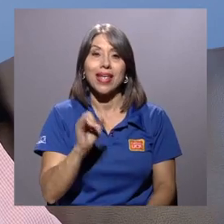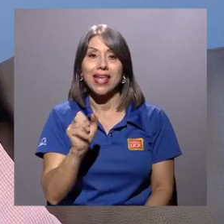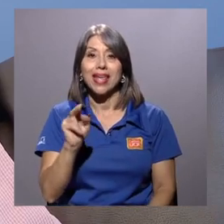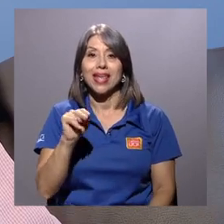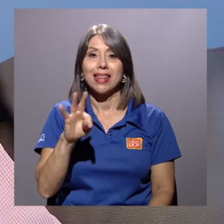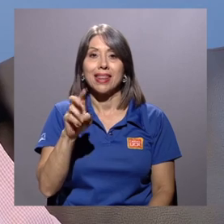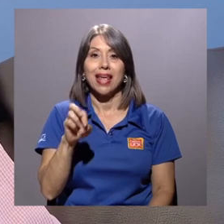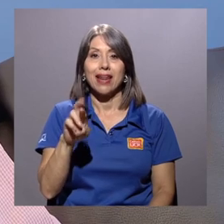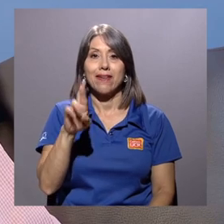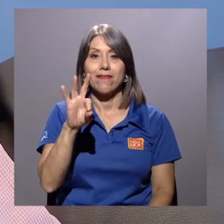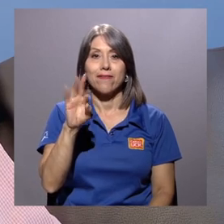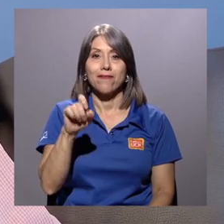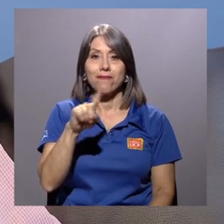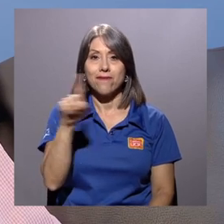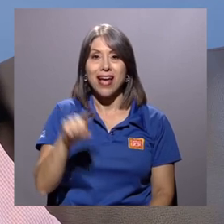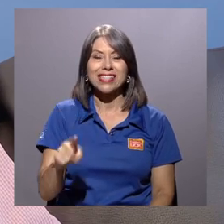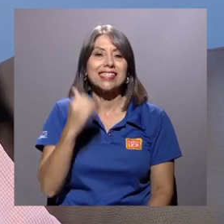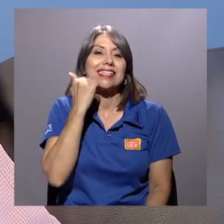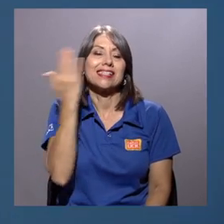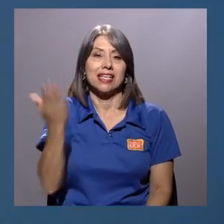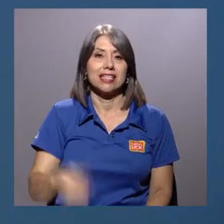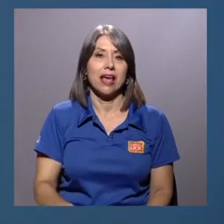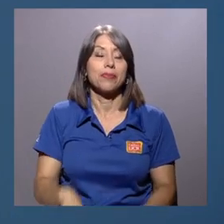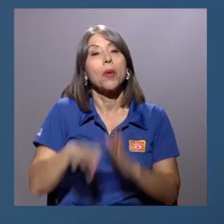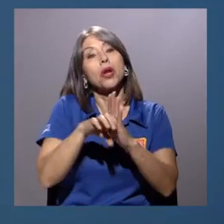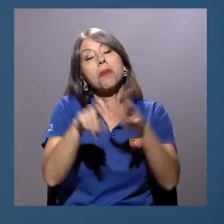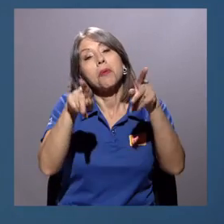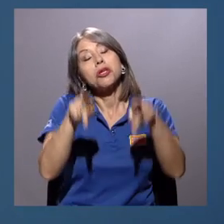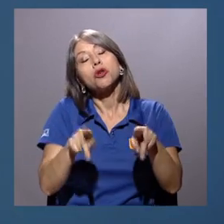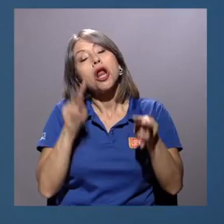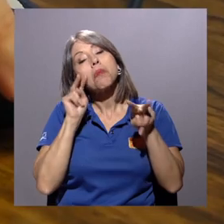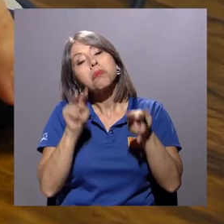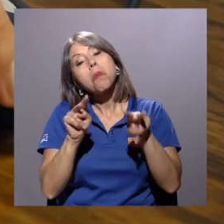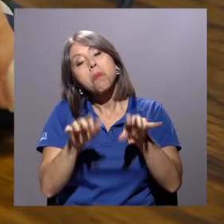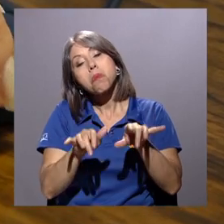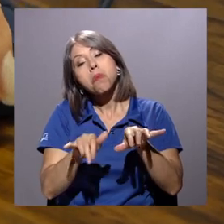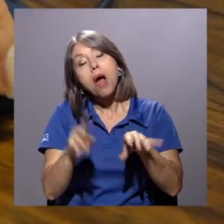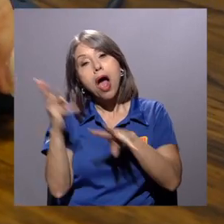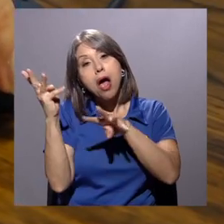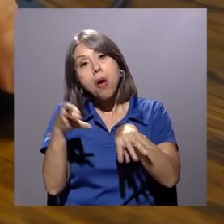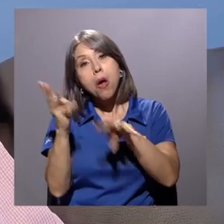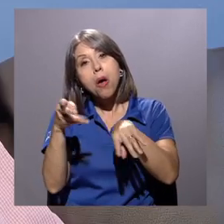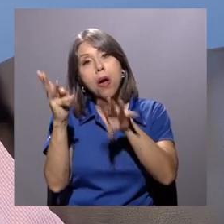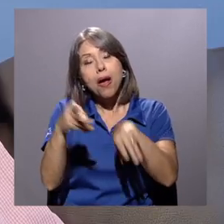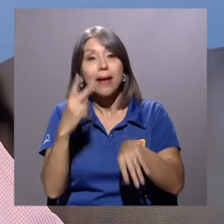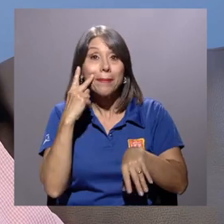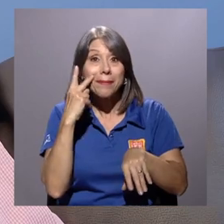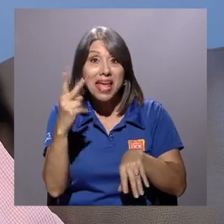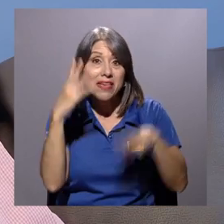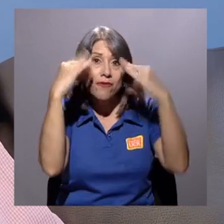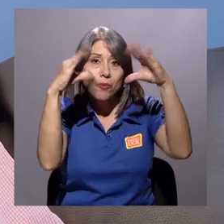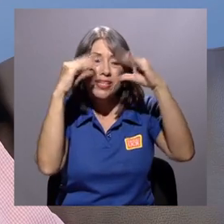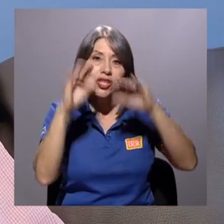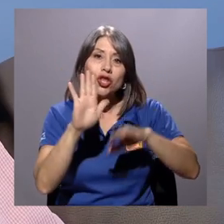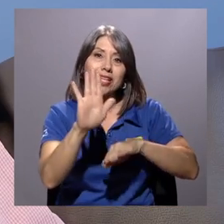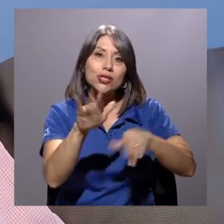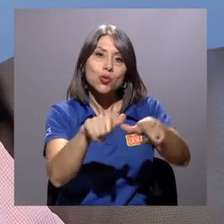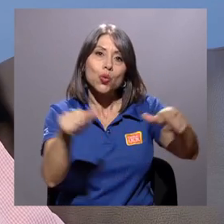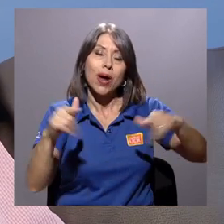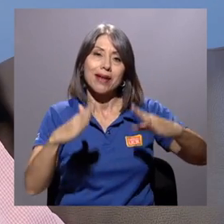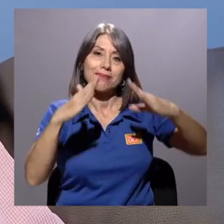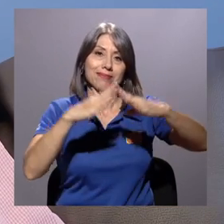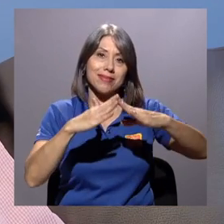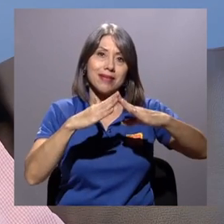que son muy sencillas en donde una persona nada más puede ver información de su cantón y conforme el nivel de expertise del usuario va